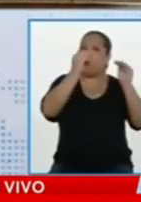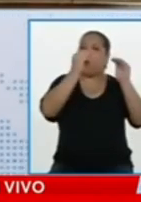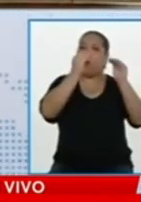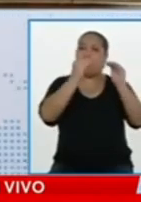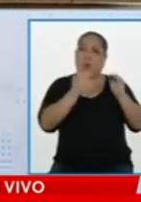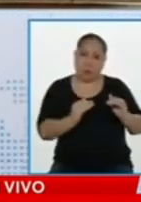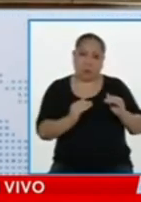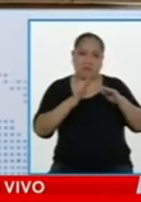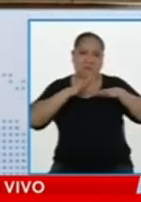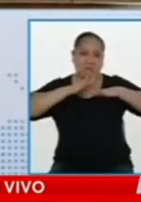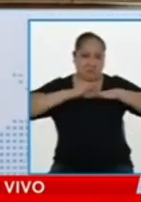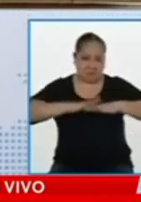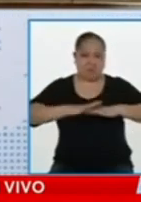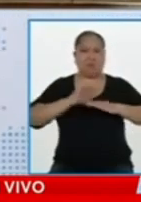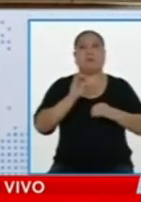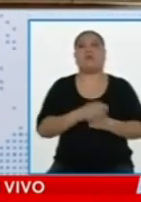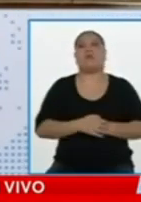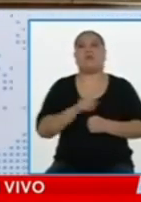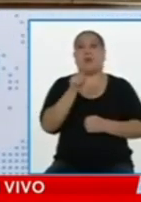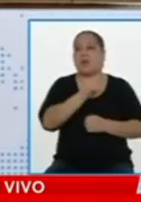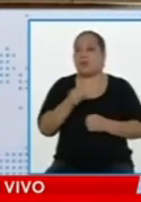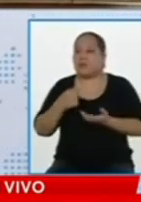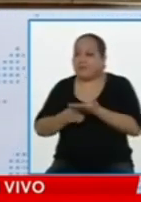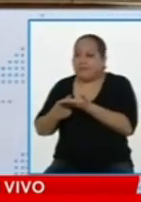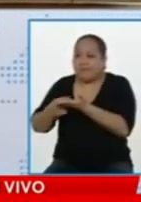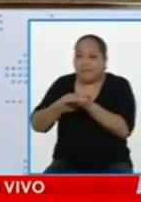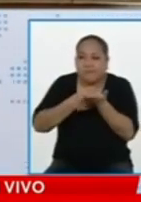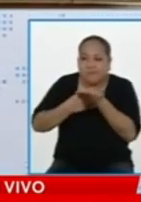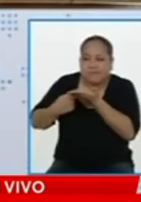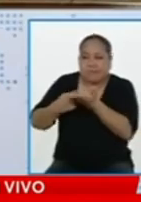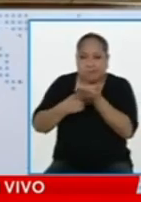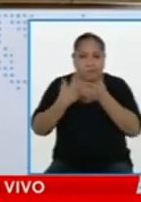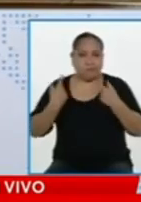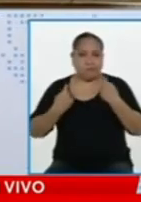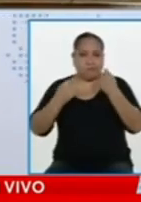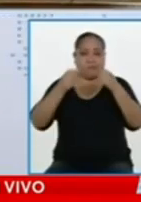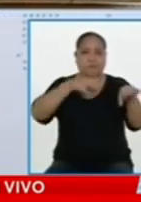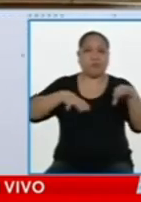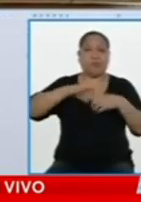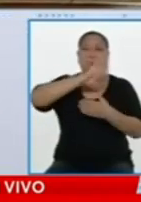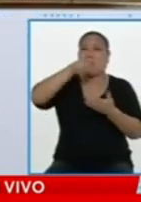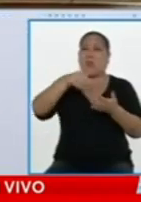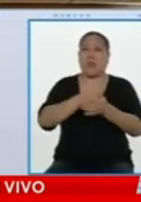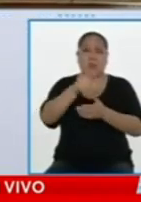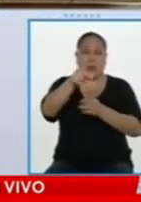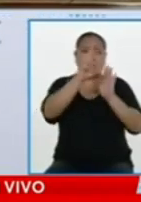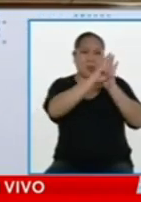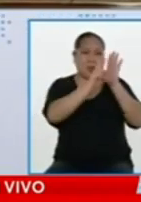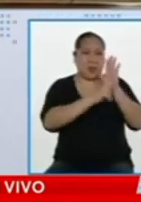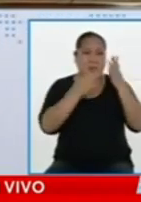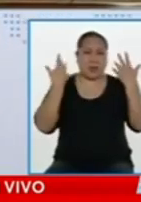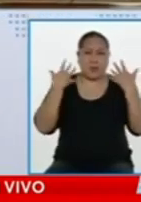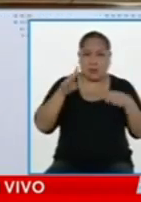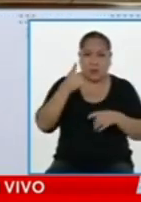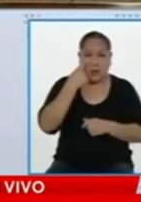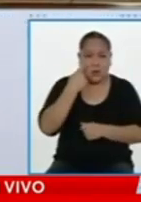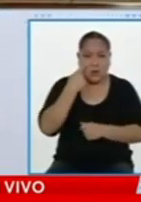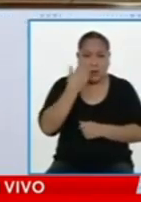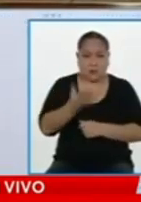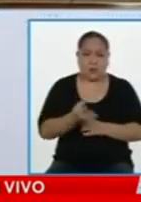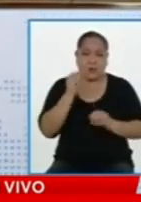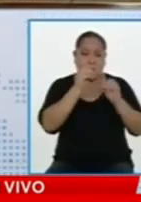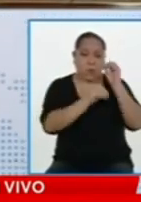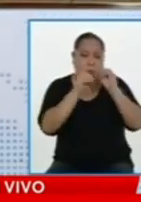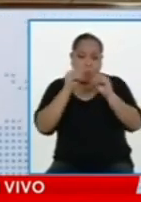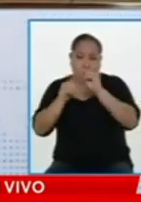momento, concentrémonos en identificar por quiénes no vamos a votar. Todavía hay un poco de tiempo para definir al